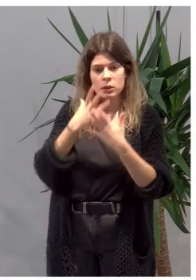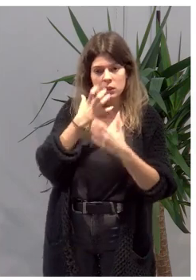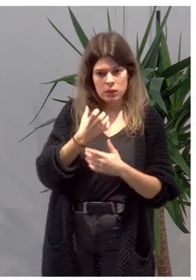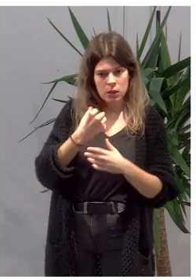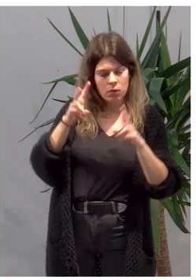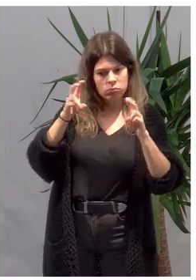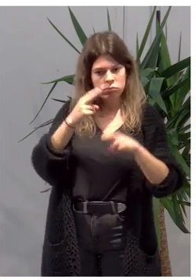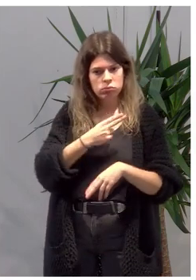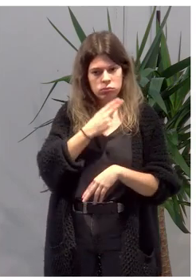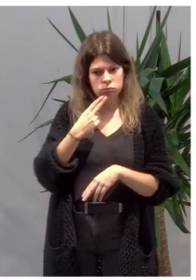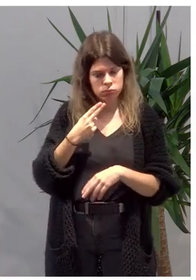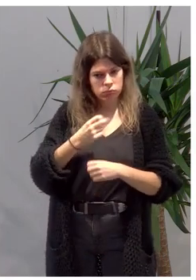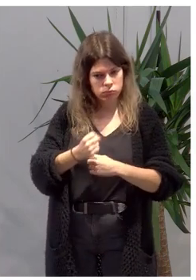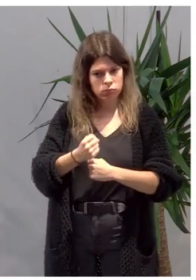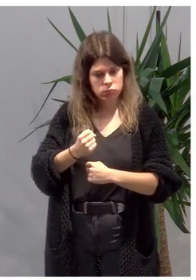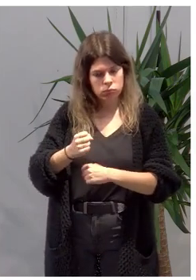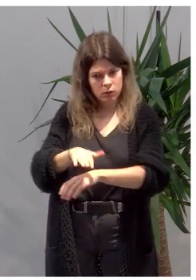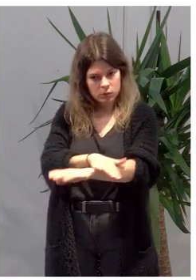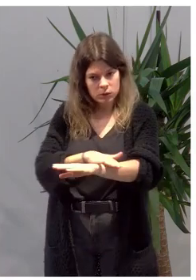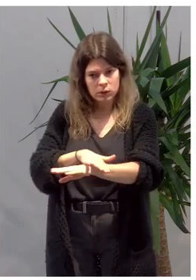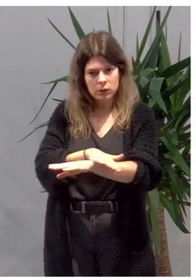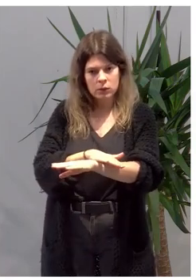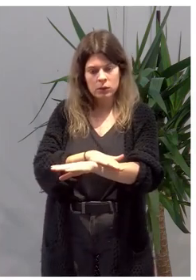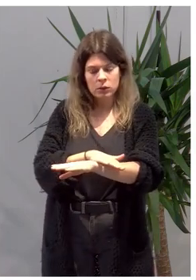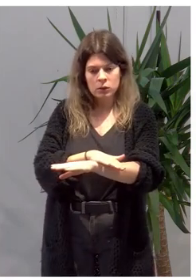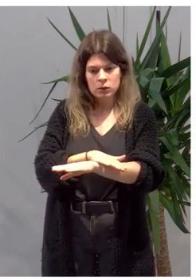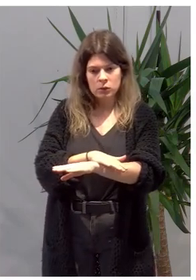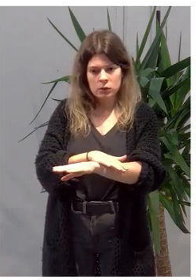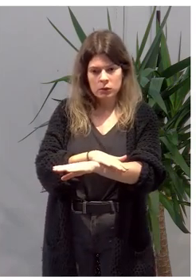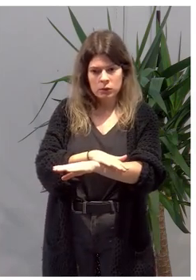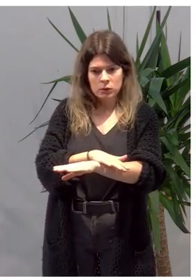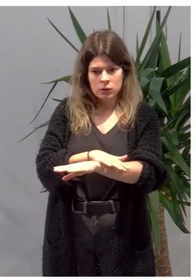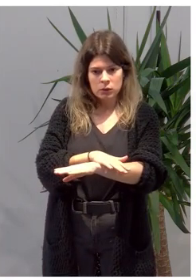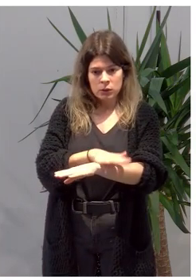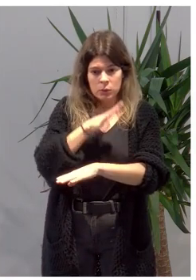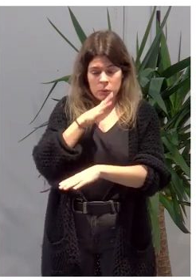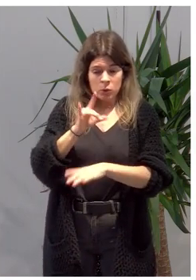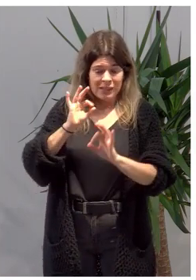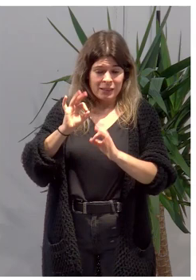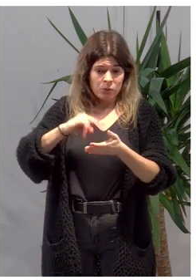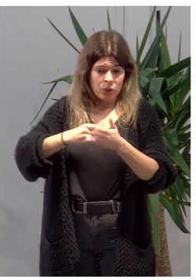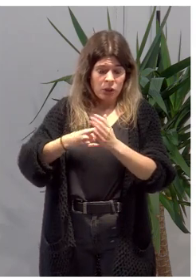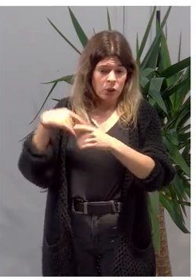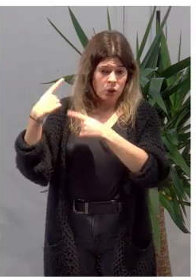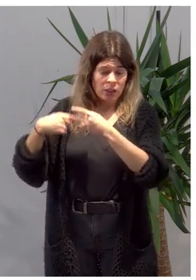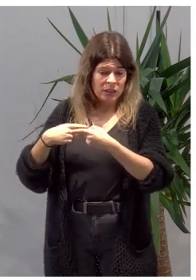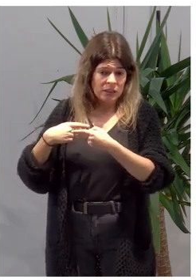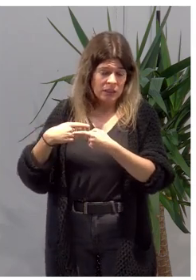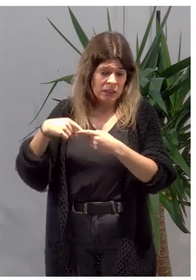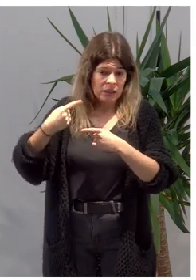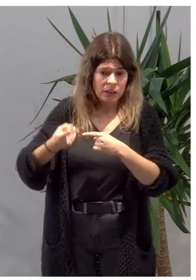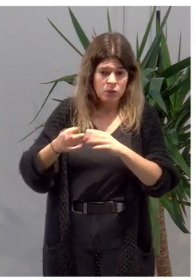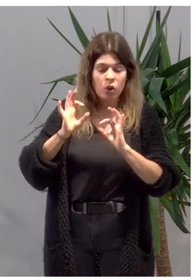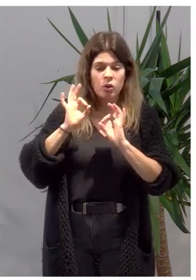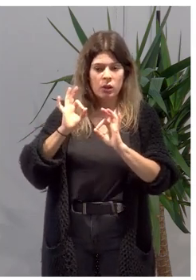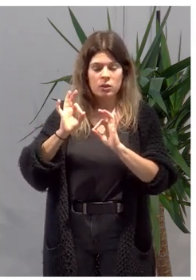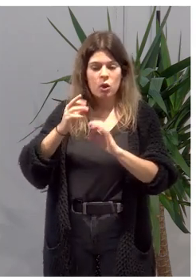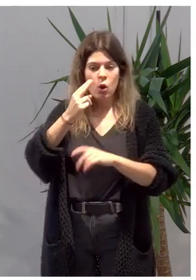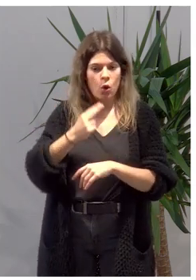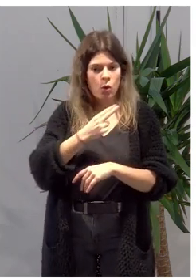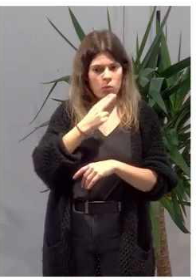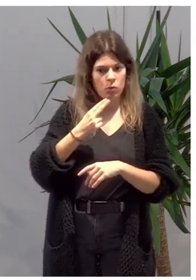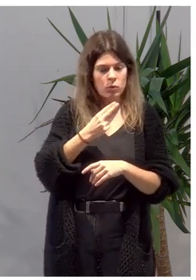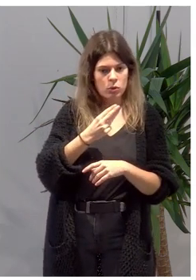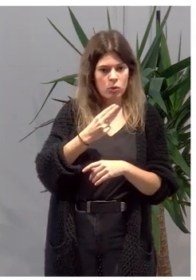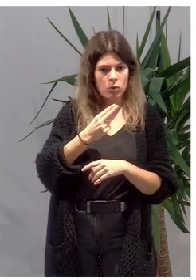compromiso fuerte con el Ministerio. Al fin y cabo son proyectos Next Generation que vienen con una serie de compromisos de